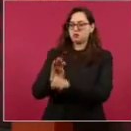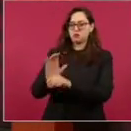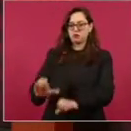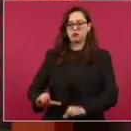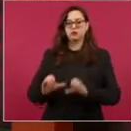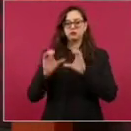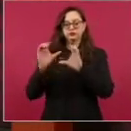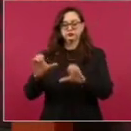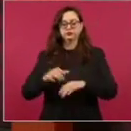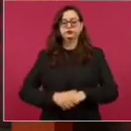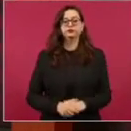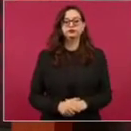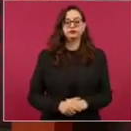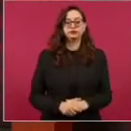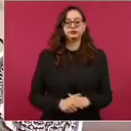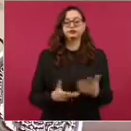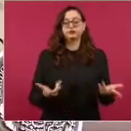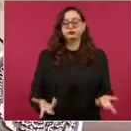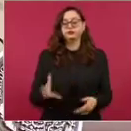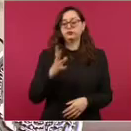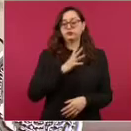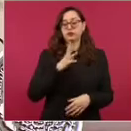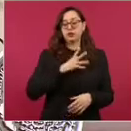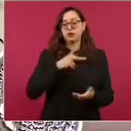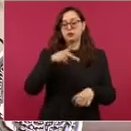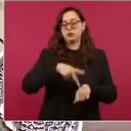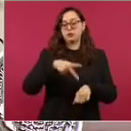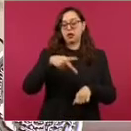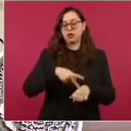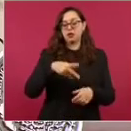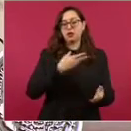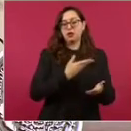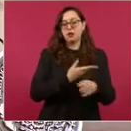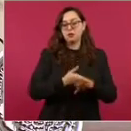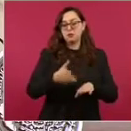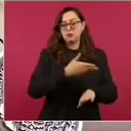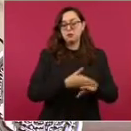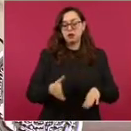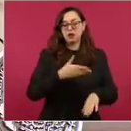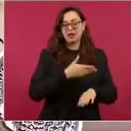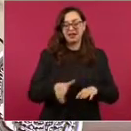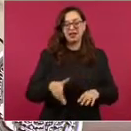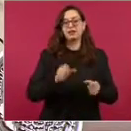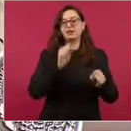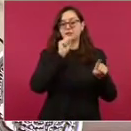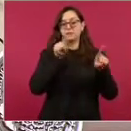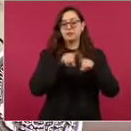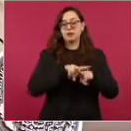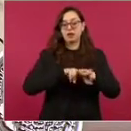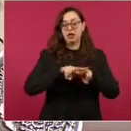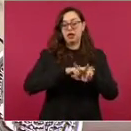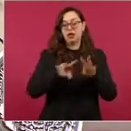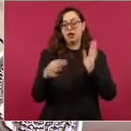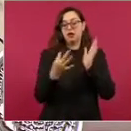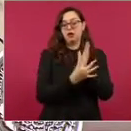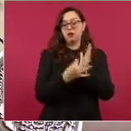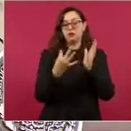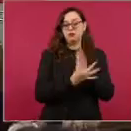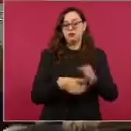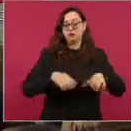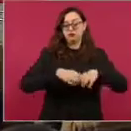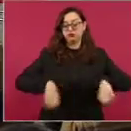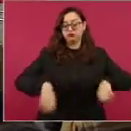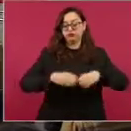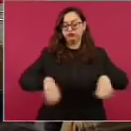de 517 mil toneladas de balasto, 29 mil toneladas de riel y 424 mil piezas de durmientes.